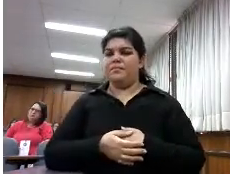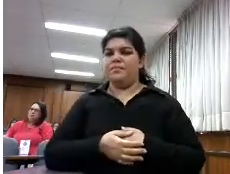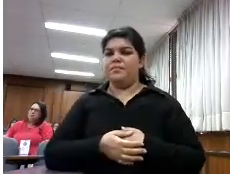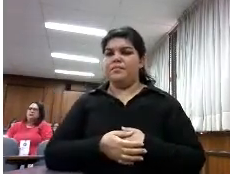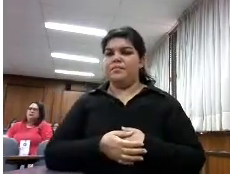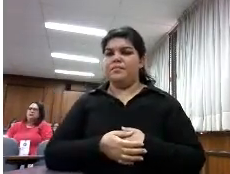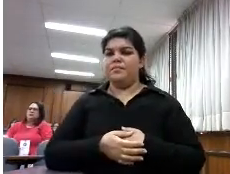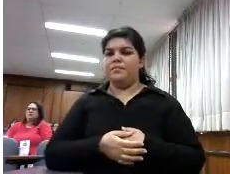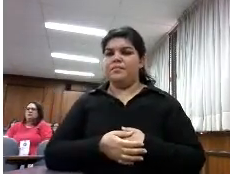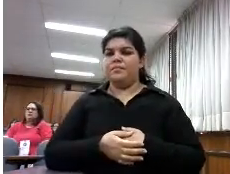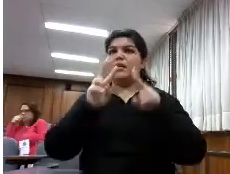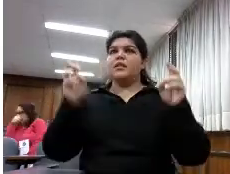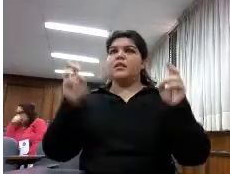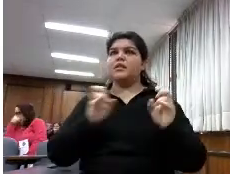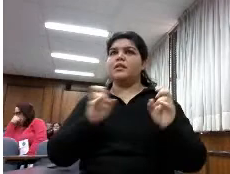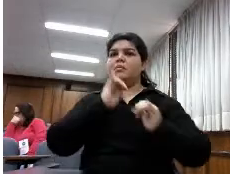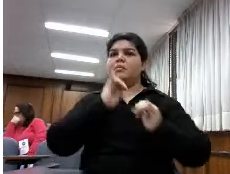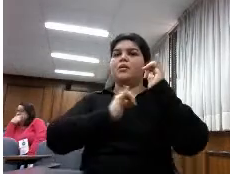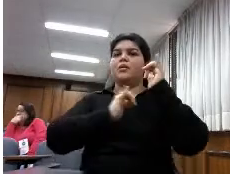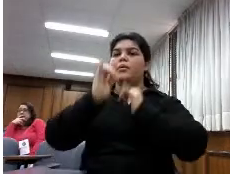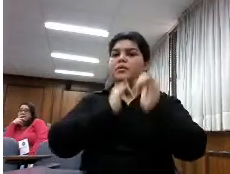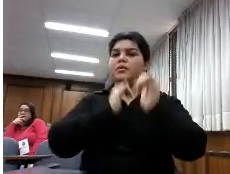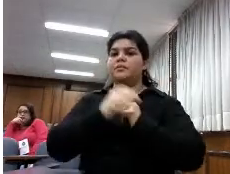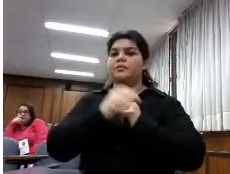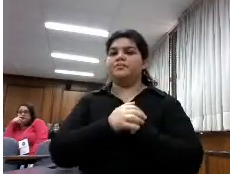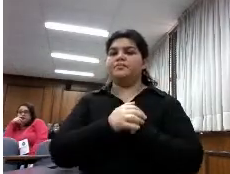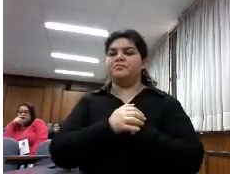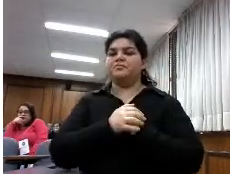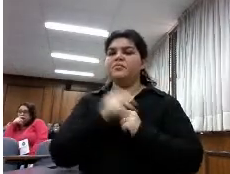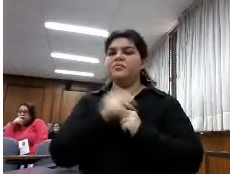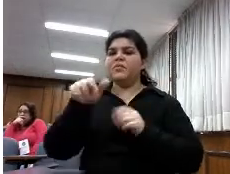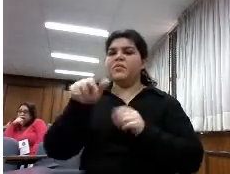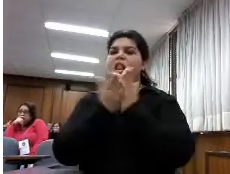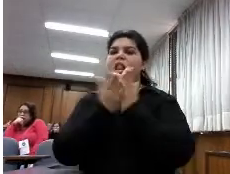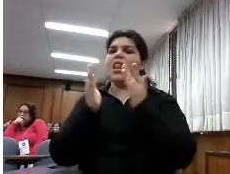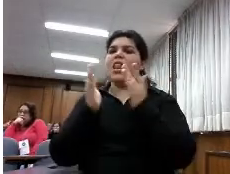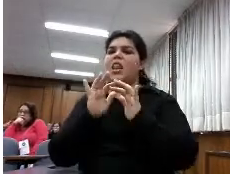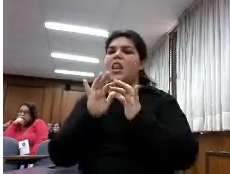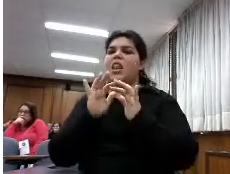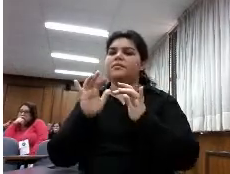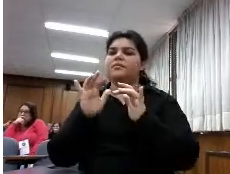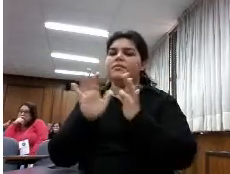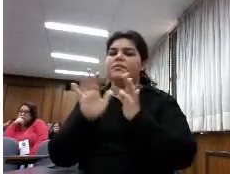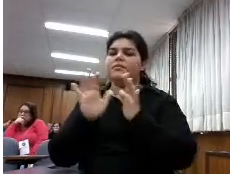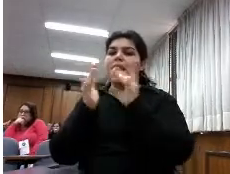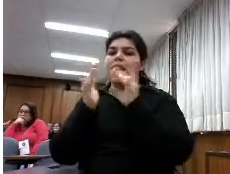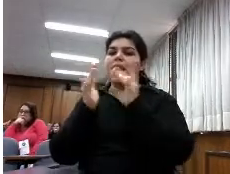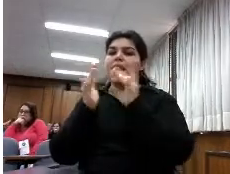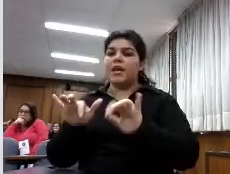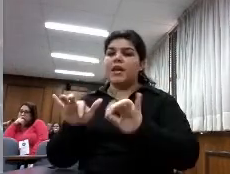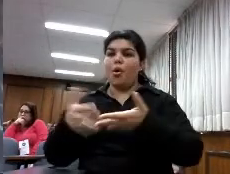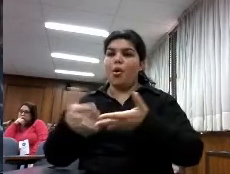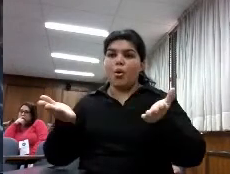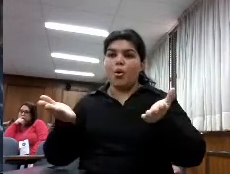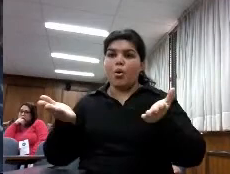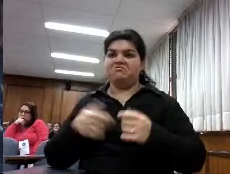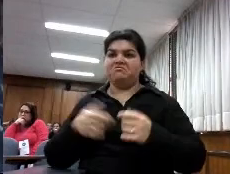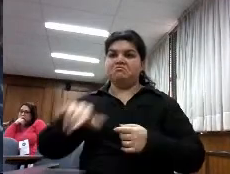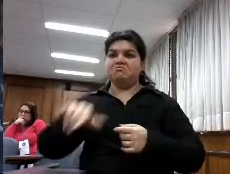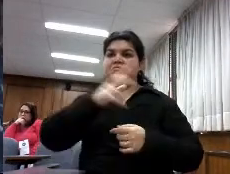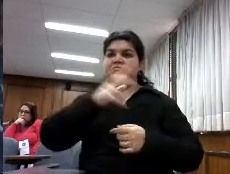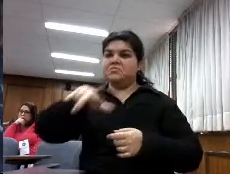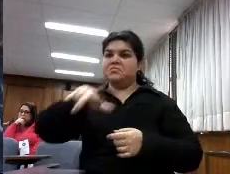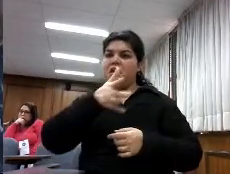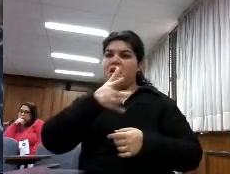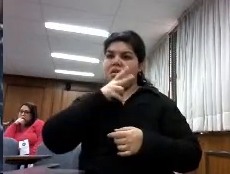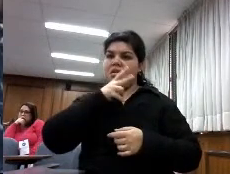si consideran que eran populares los libros electrónicos la mitad considera que sí y que tendrán un impacto sobre